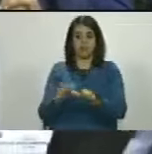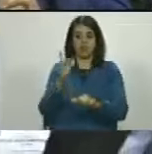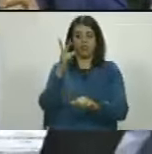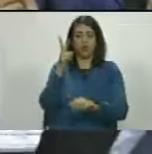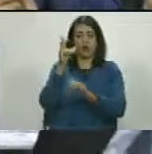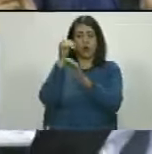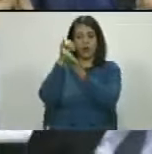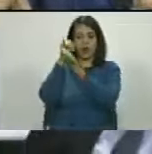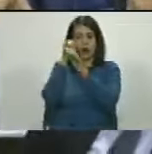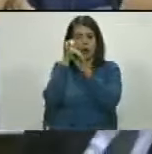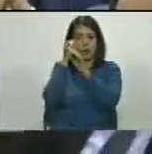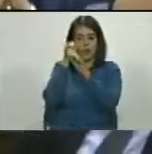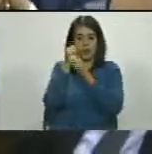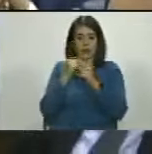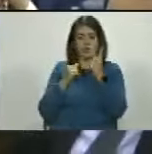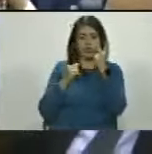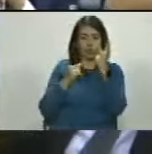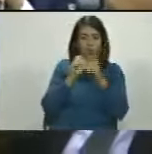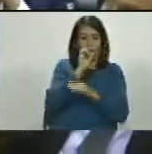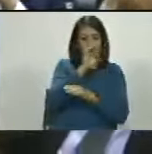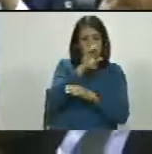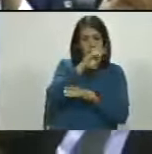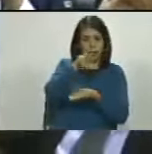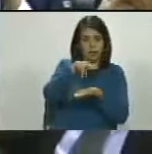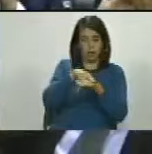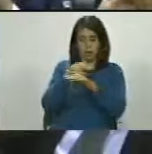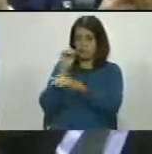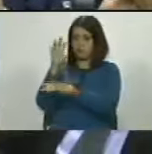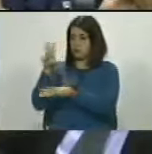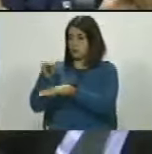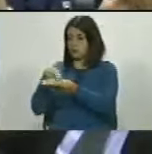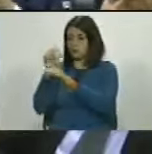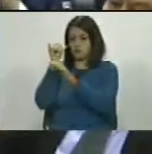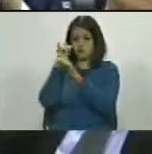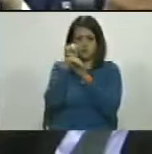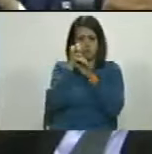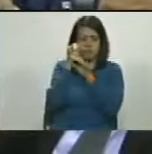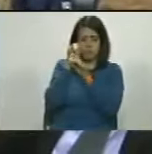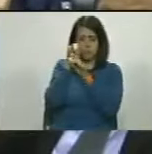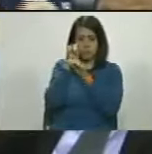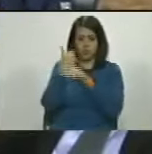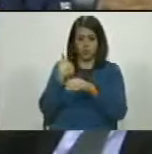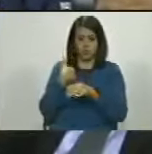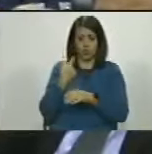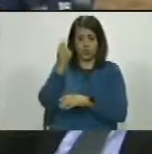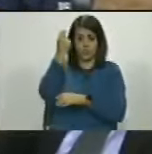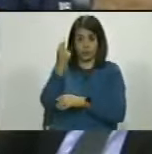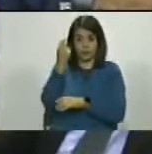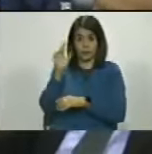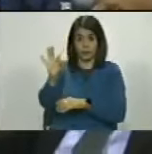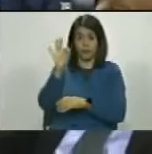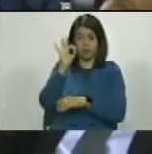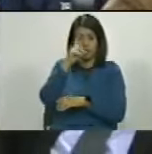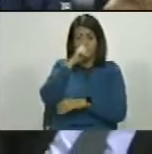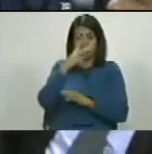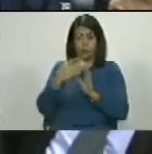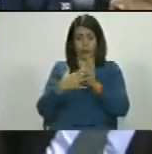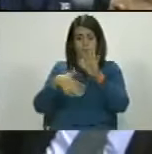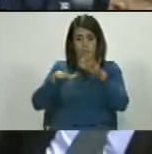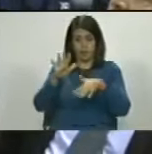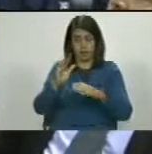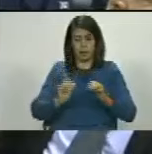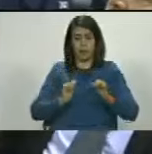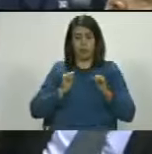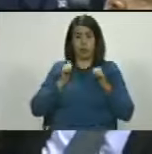cámaras y dos asambleas nacionales. Pues, yo fui parlamentario electo en el año 2015, en el comencé